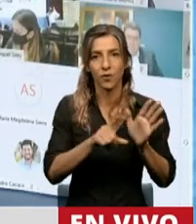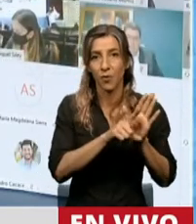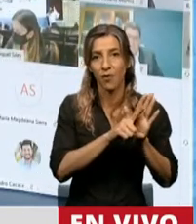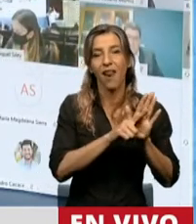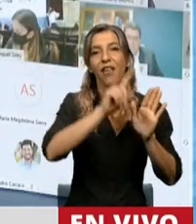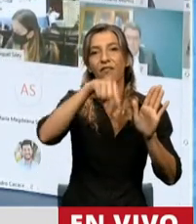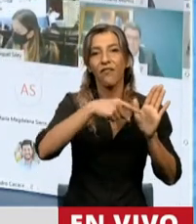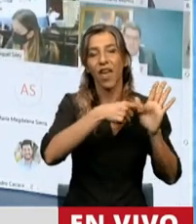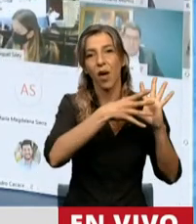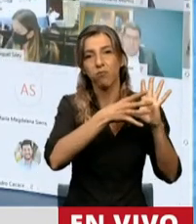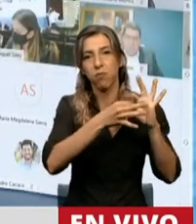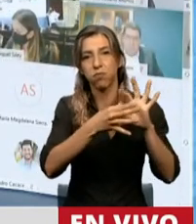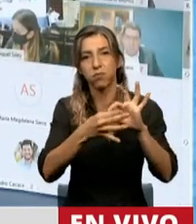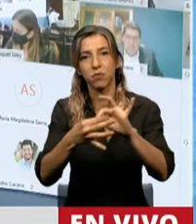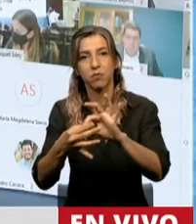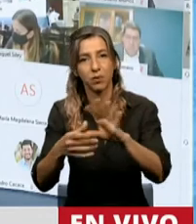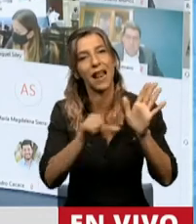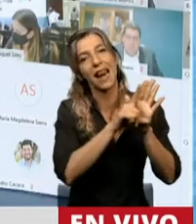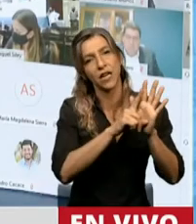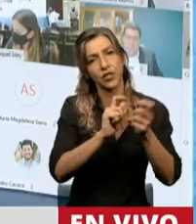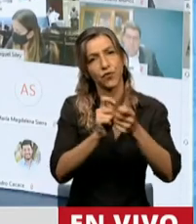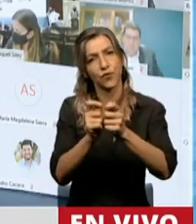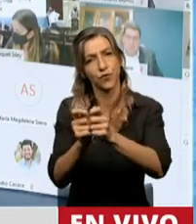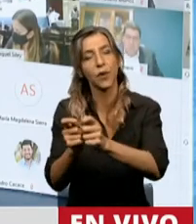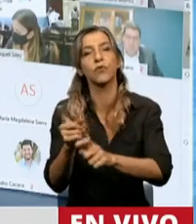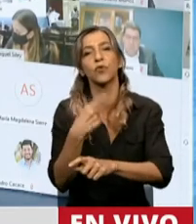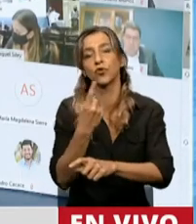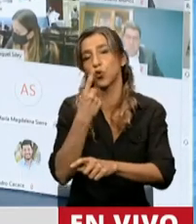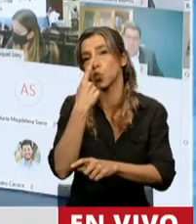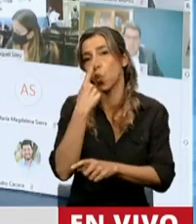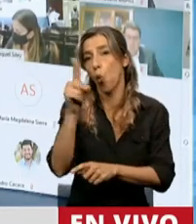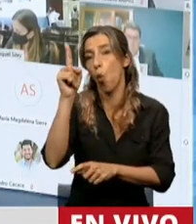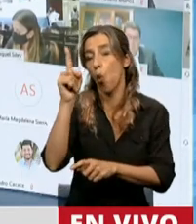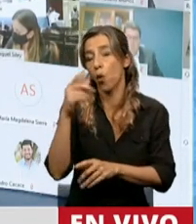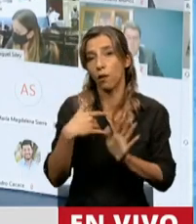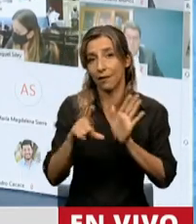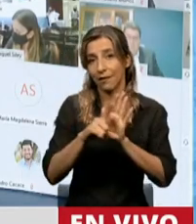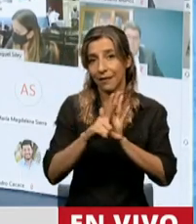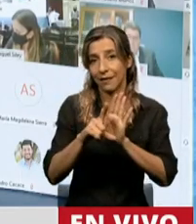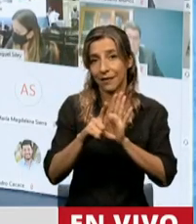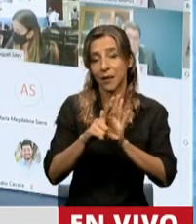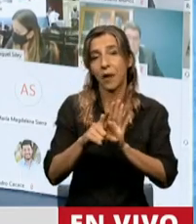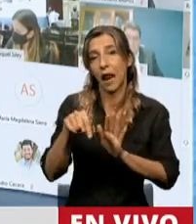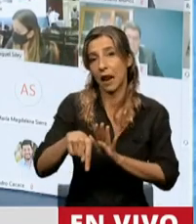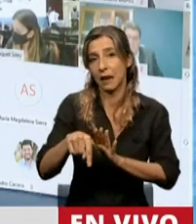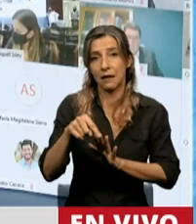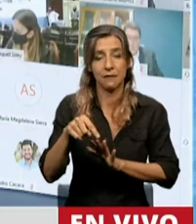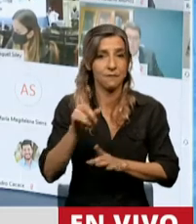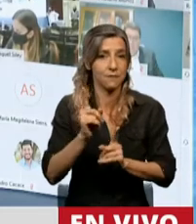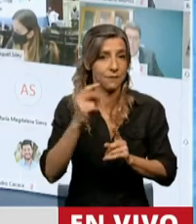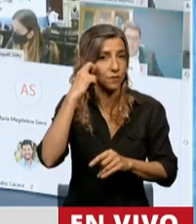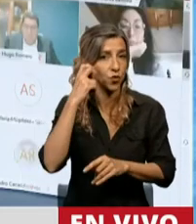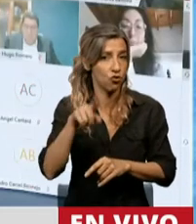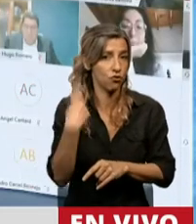modificaciones legislativas y hemos terminado en una ley que produjo esta casa, que realmente es una ley muy